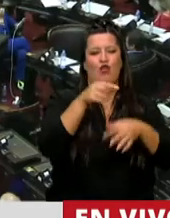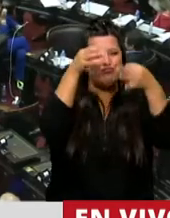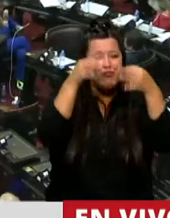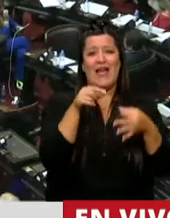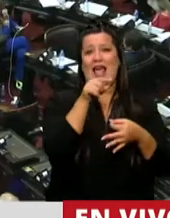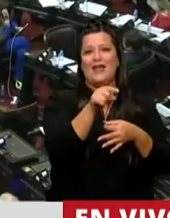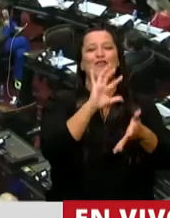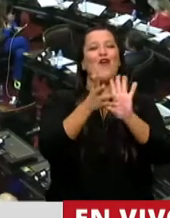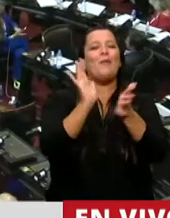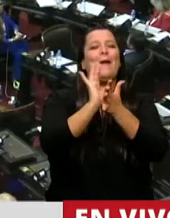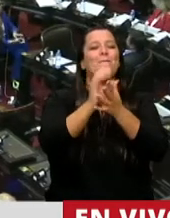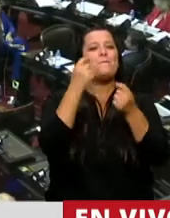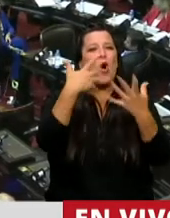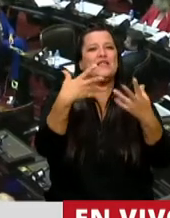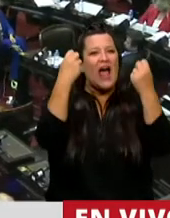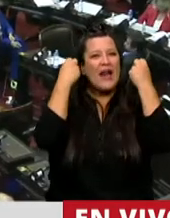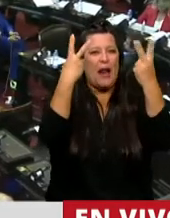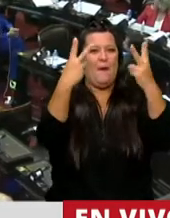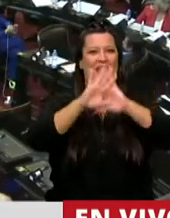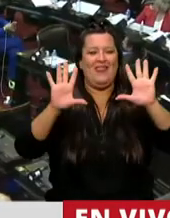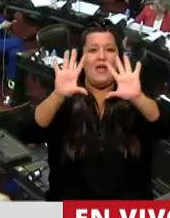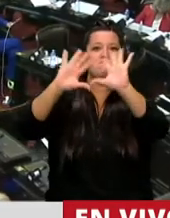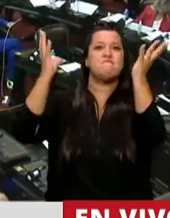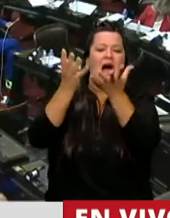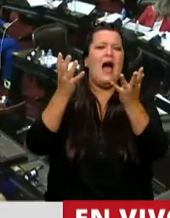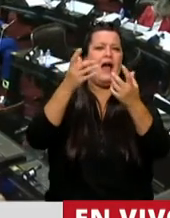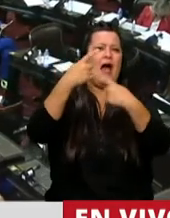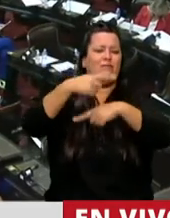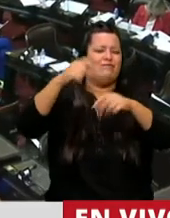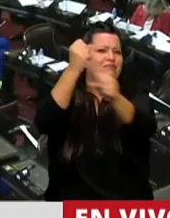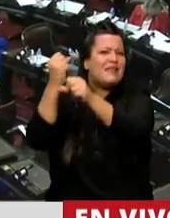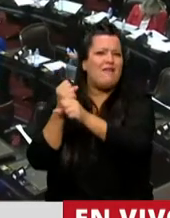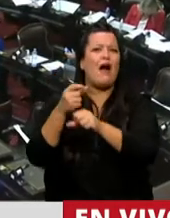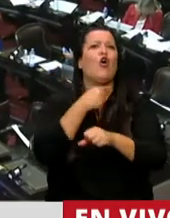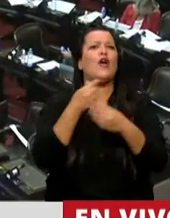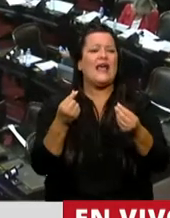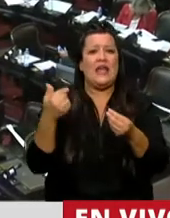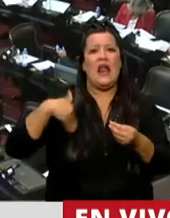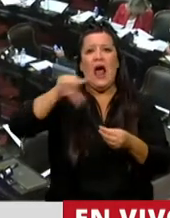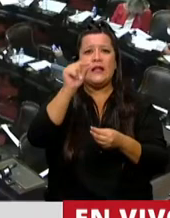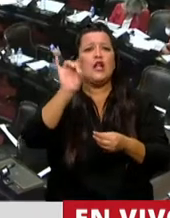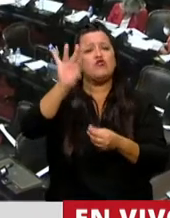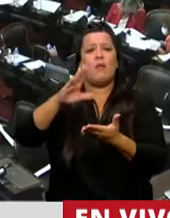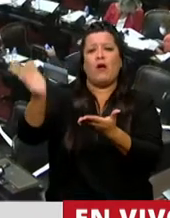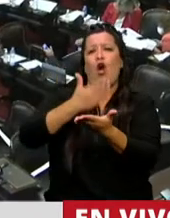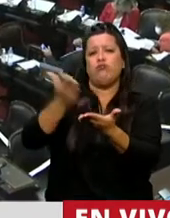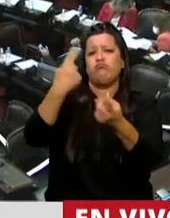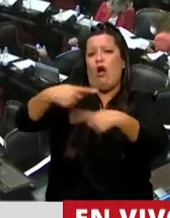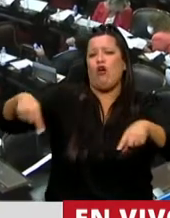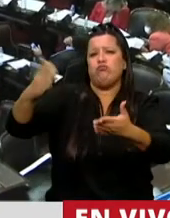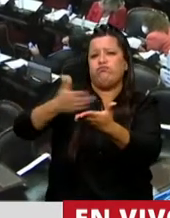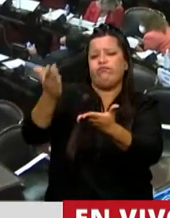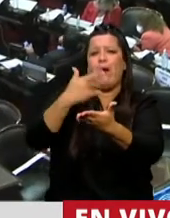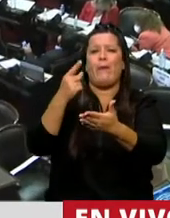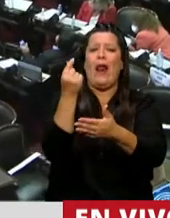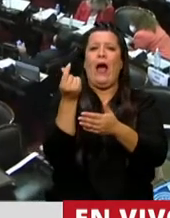de mayor rebeldía frente a la división internacional del trabajo que quiere que la Argentina sea una productora de materias primas sin valor